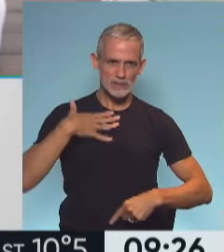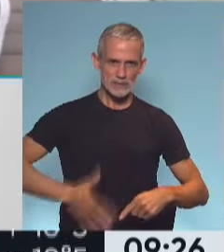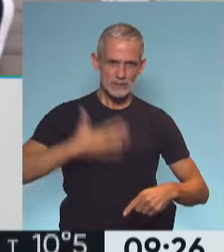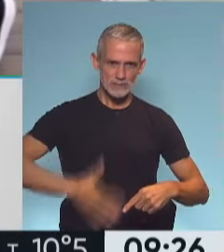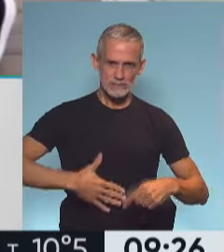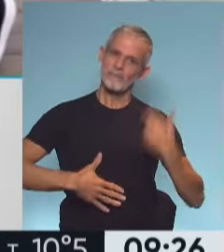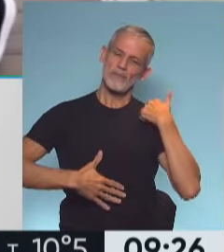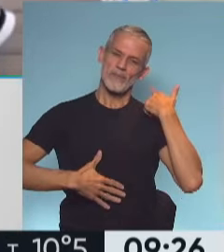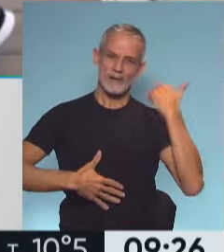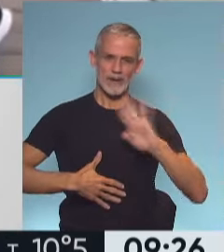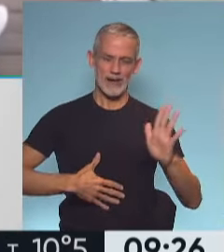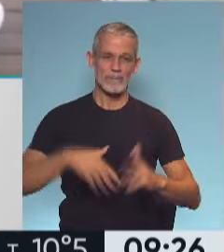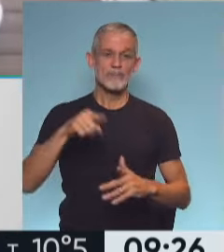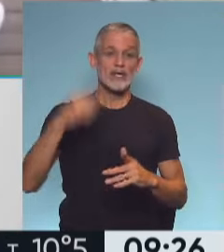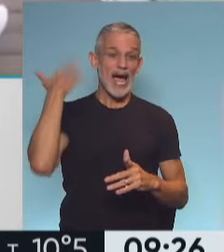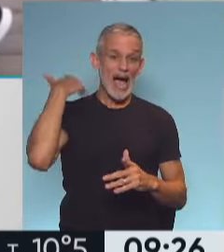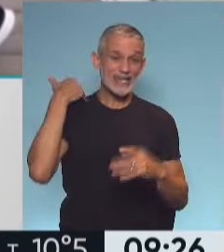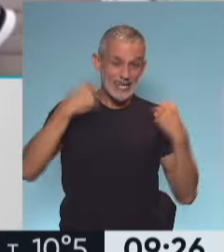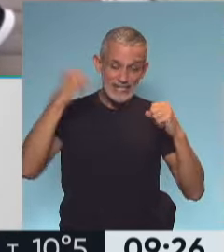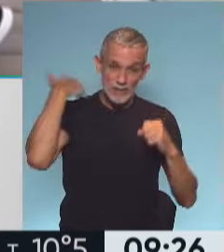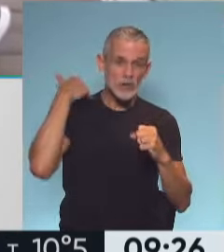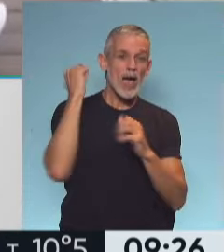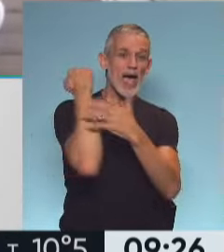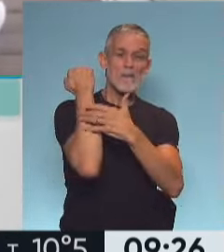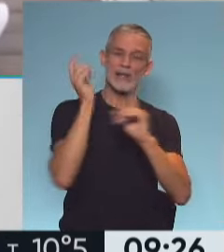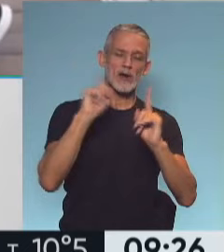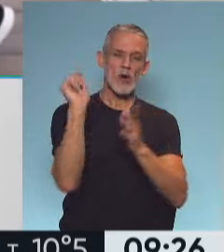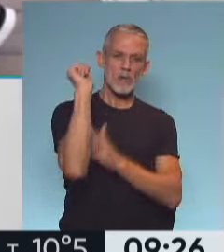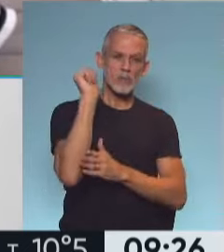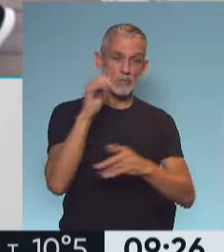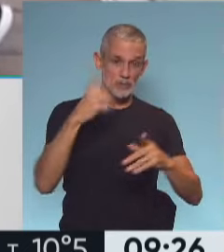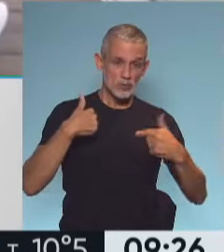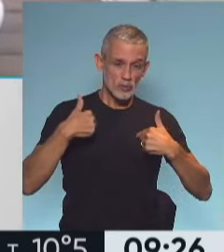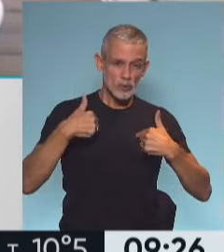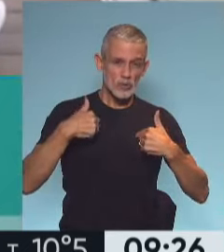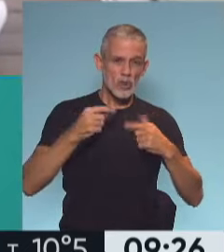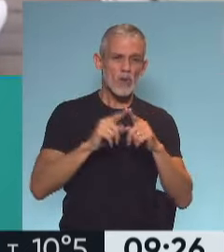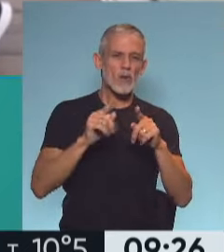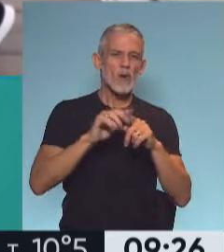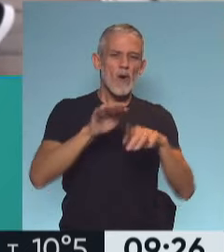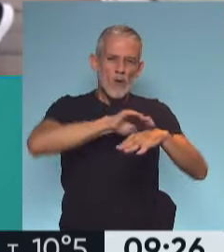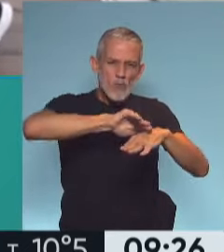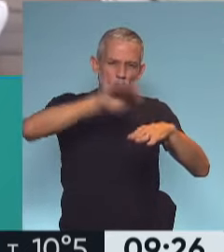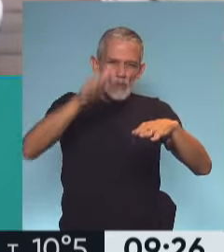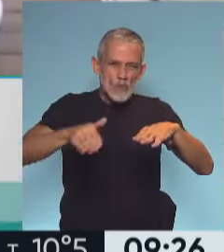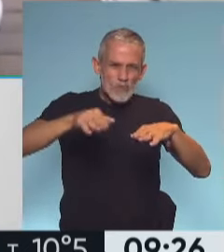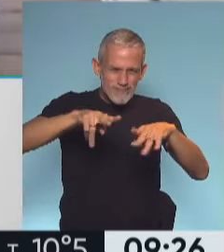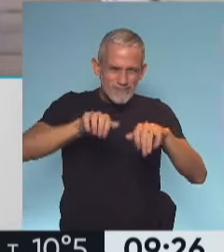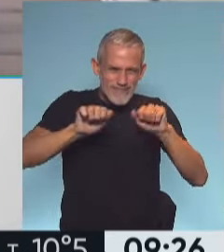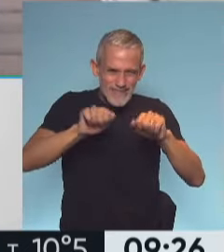No hay que entrenar atrás, pero hay que entrenar. ¿Ves? Ahí que yo estoy como exagerando una curva hacia arriba.